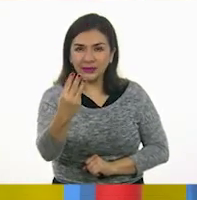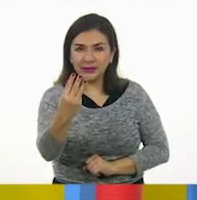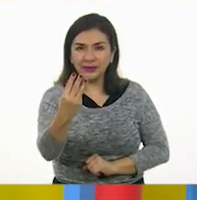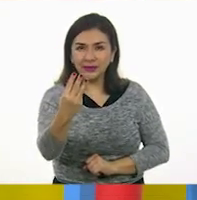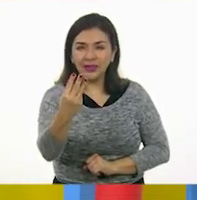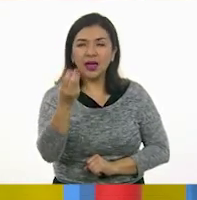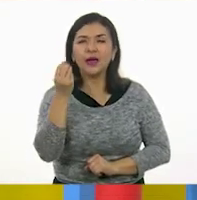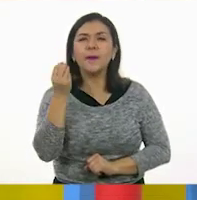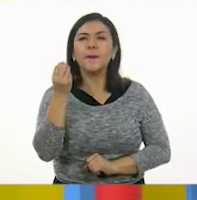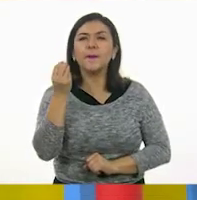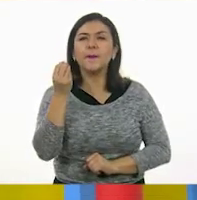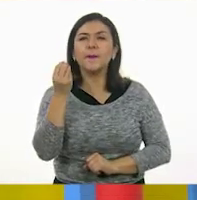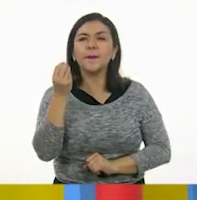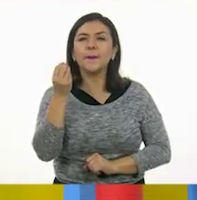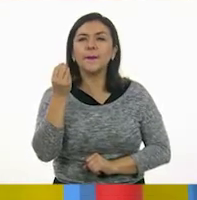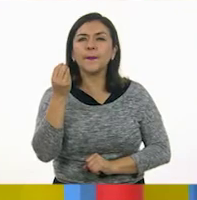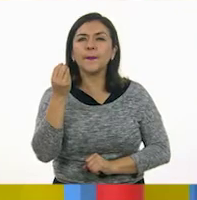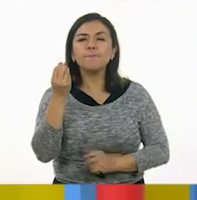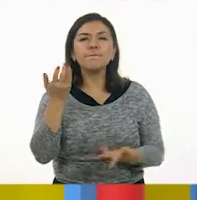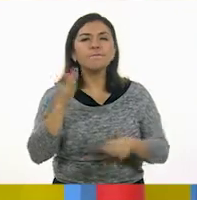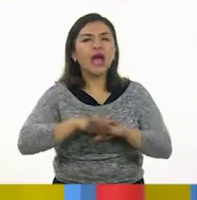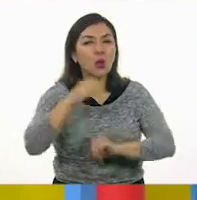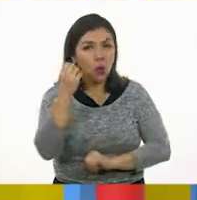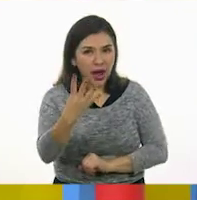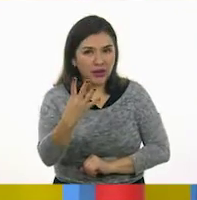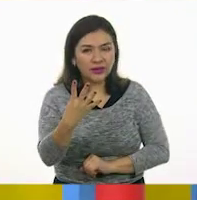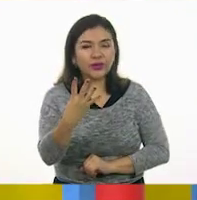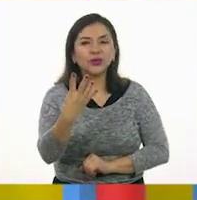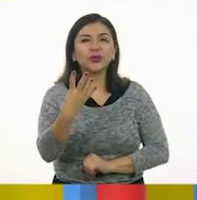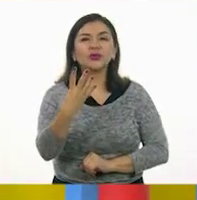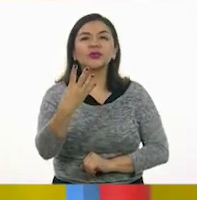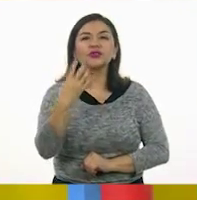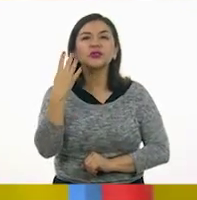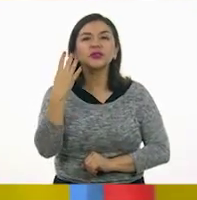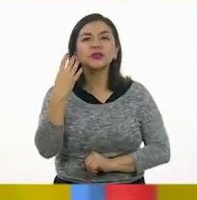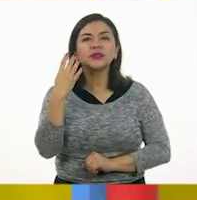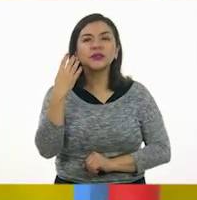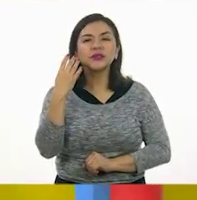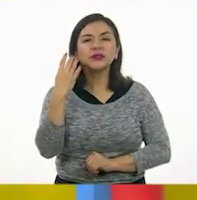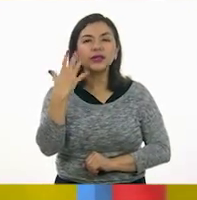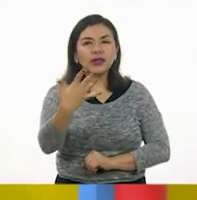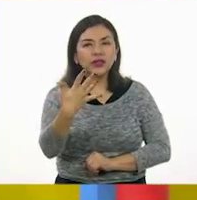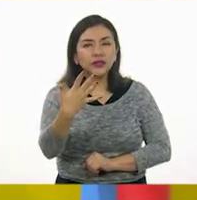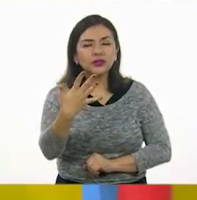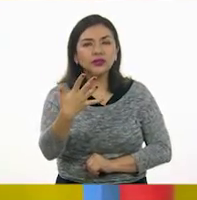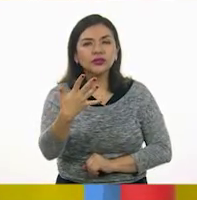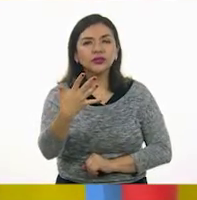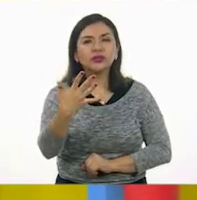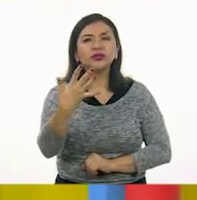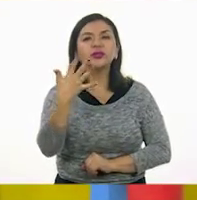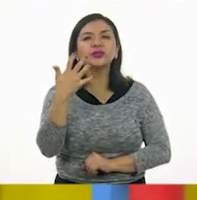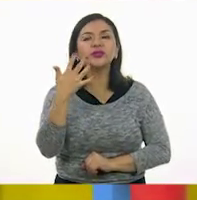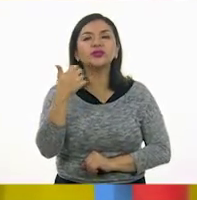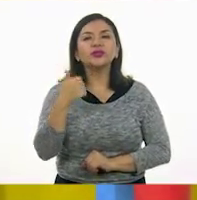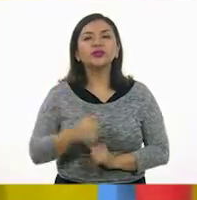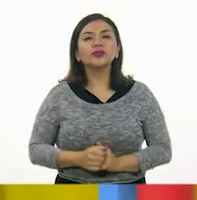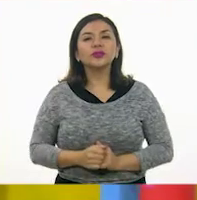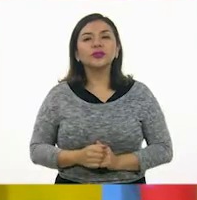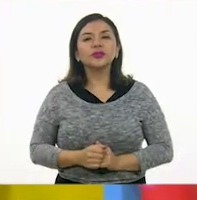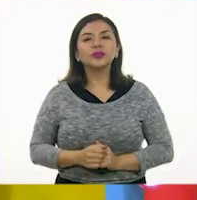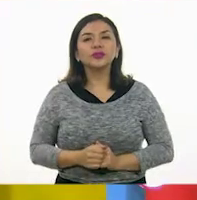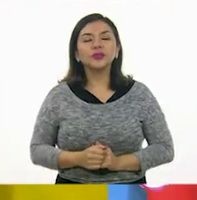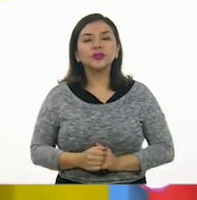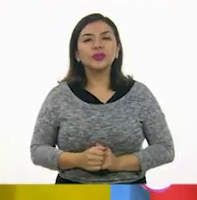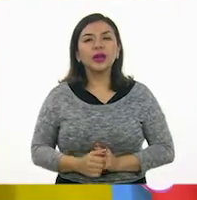Tres. Tres caras. Cuatro. Cuatro caras. Cinco. Cinco caras.